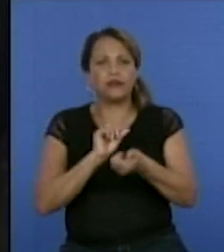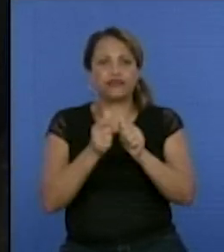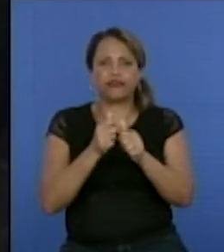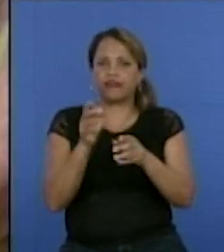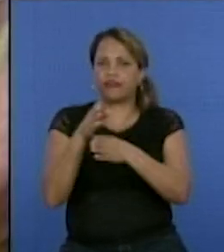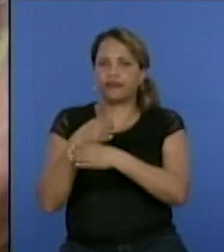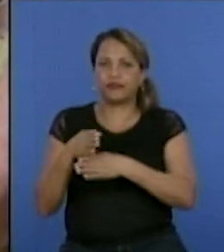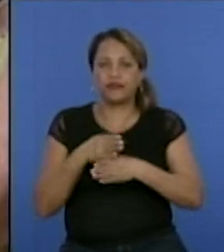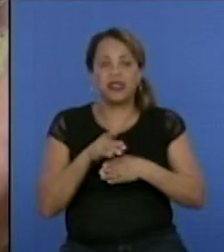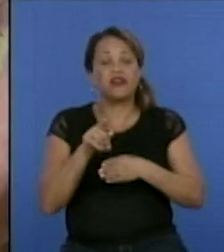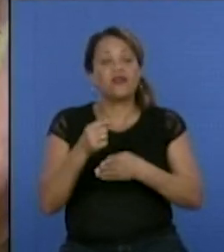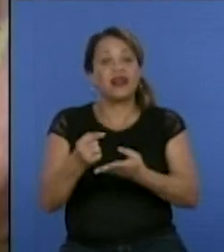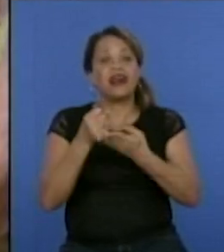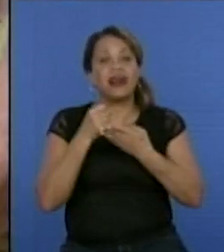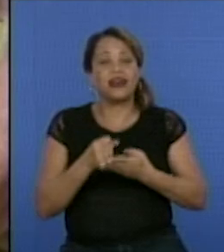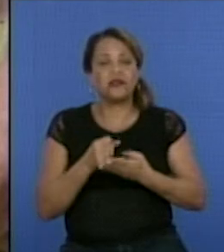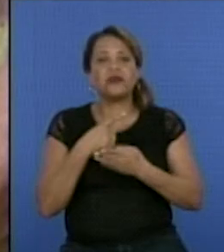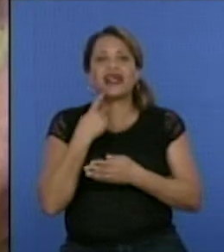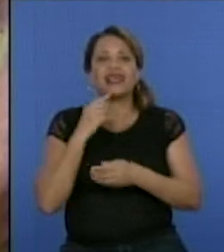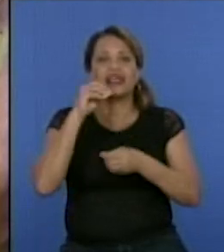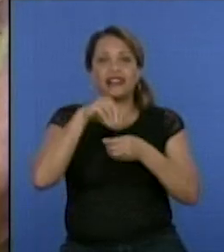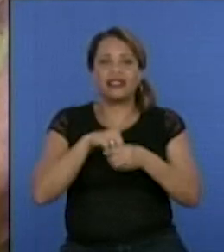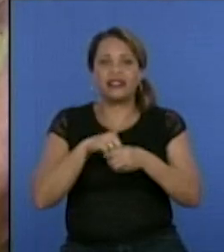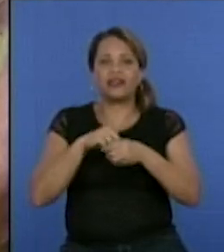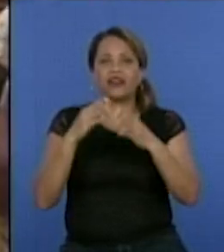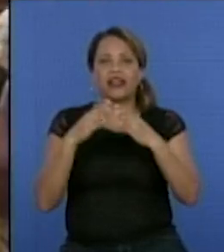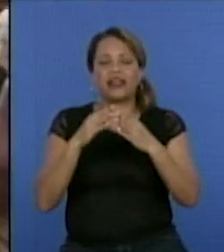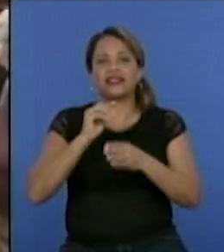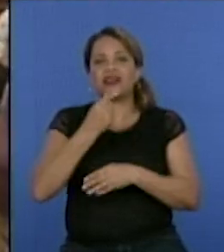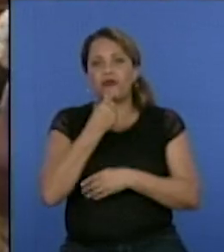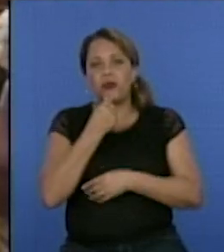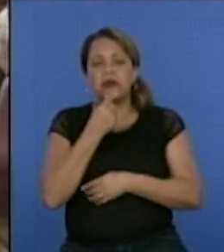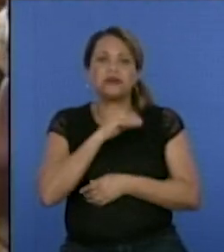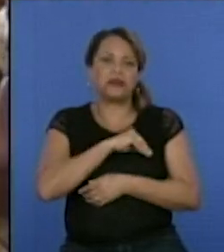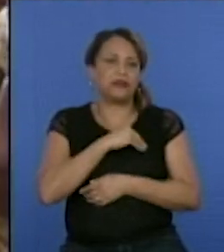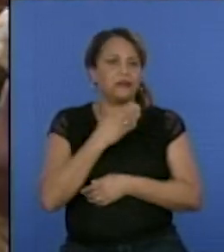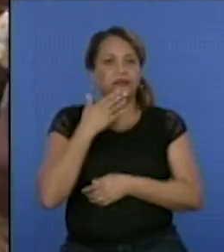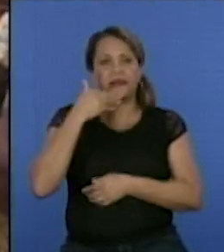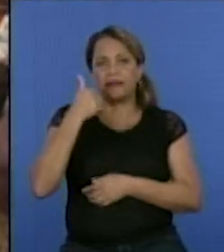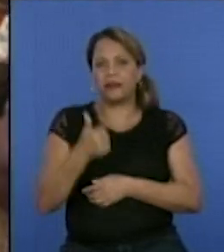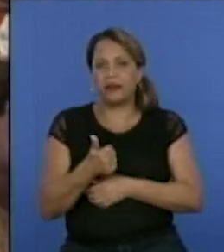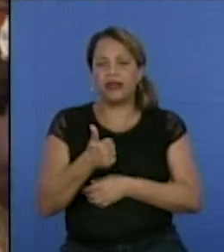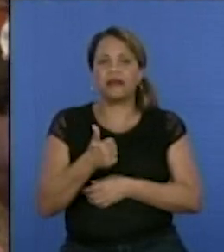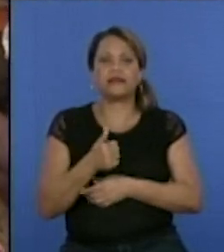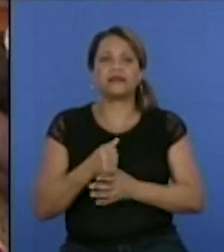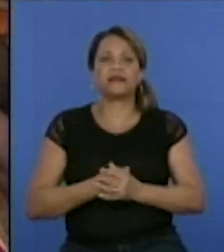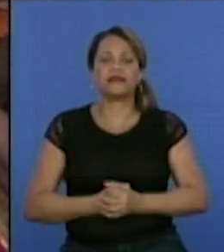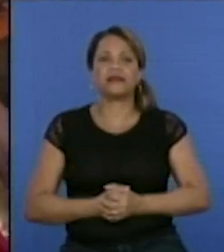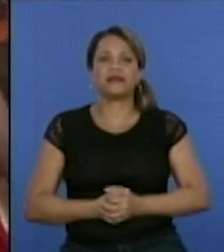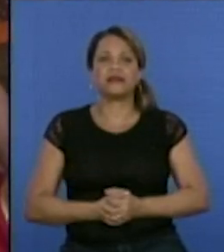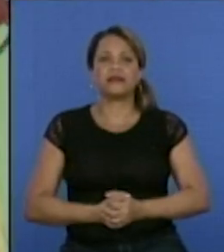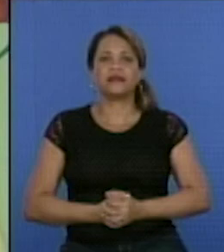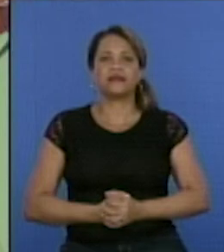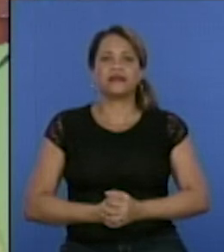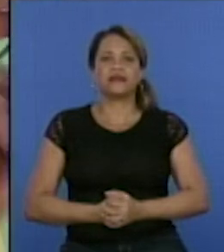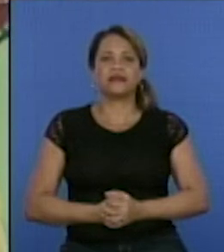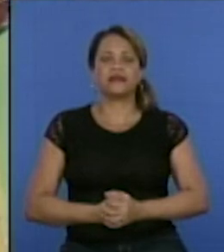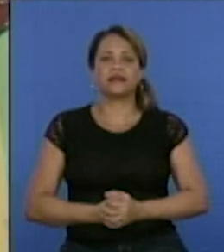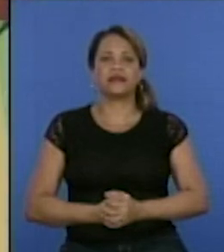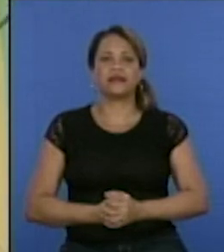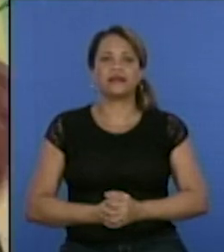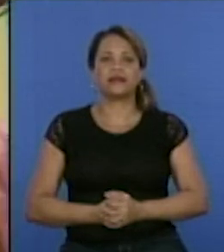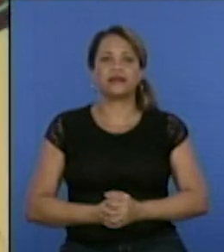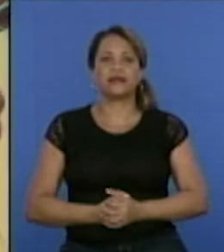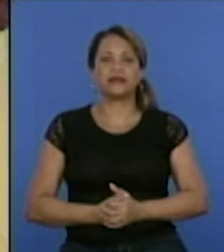que permiten el esparcimiento sano dentro de una institución como esta recientemente restaurada. El camarógrafo Ariel